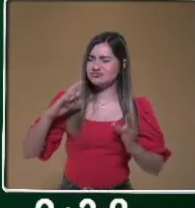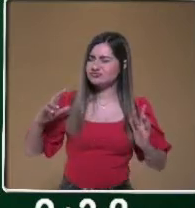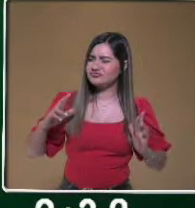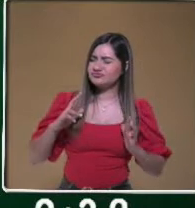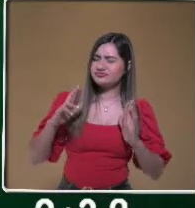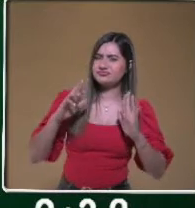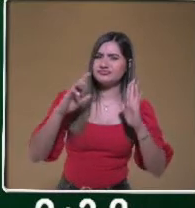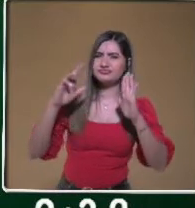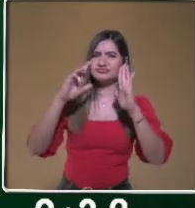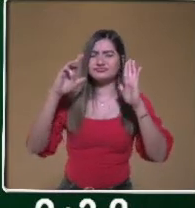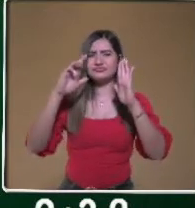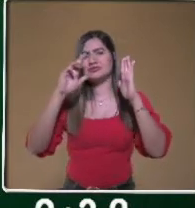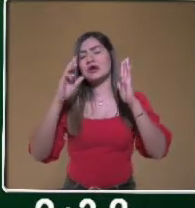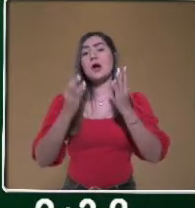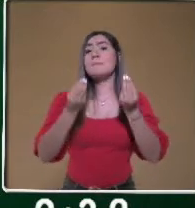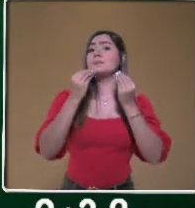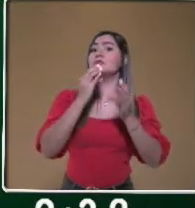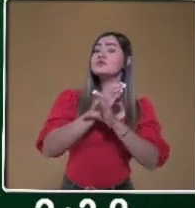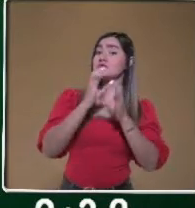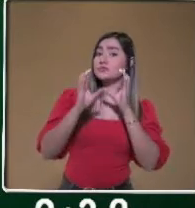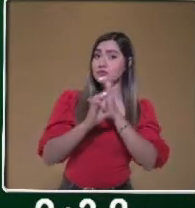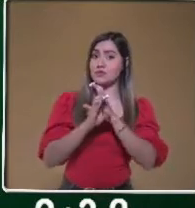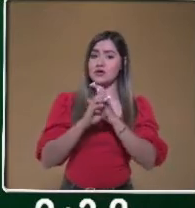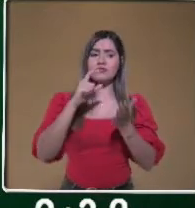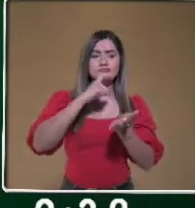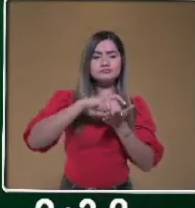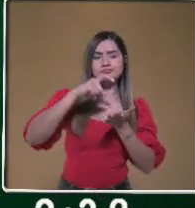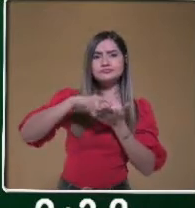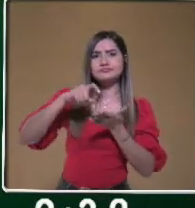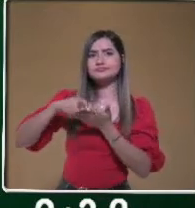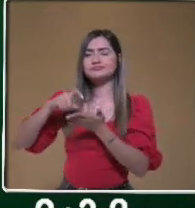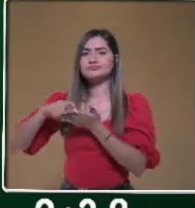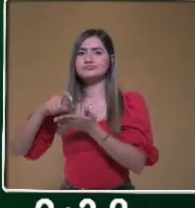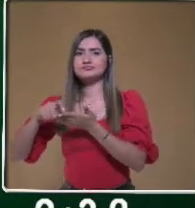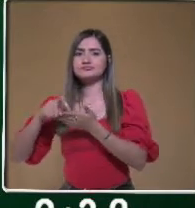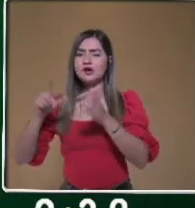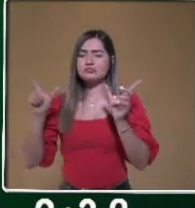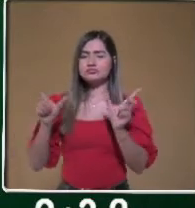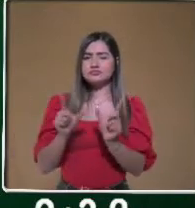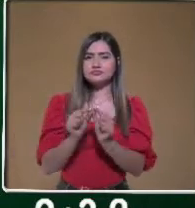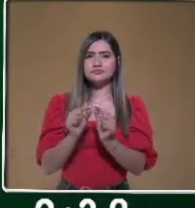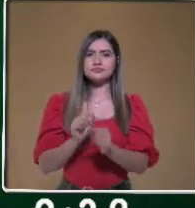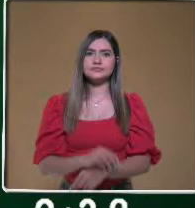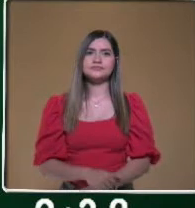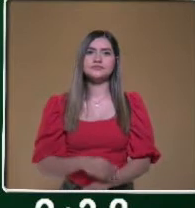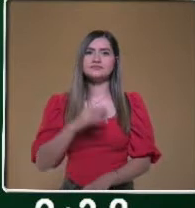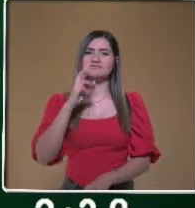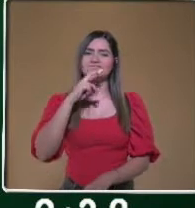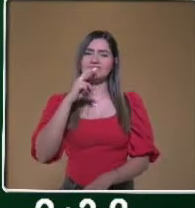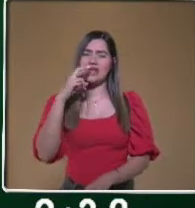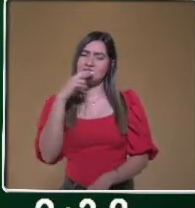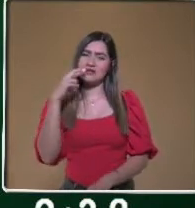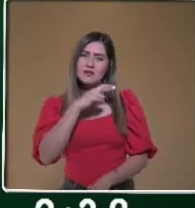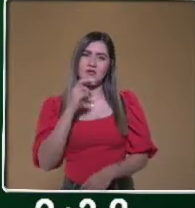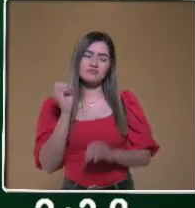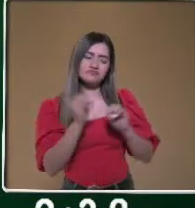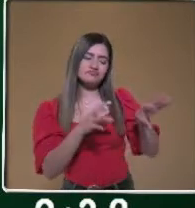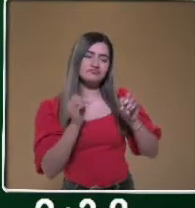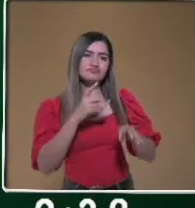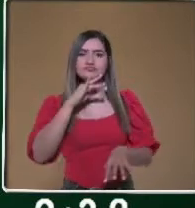causa de los productos que adquirimos y que son a corto plazo. Son desechables. Por lo tanto,